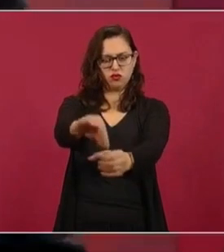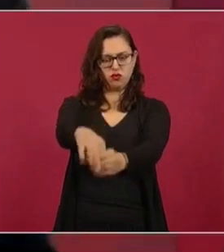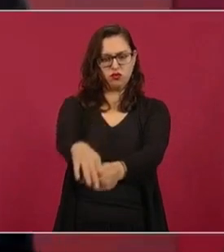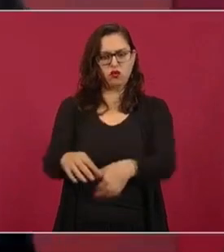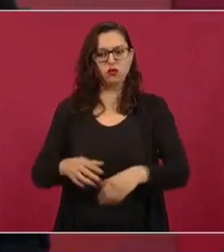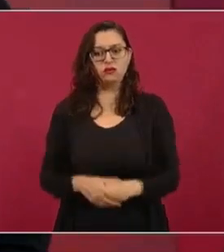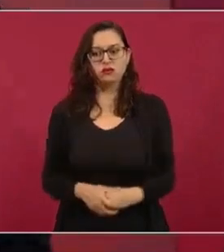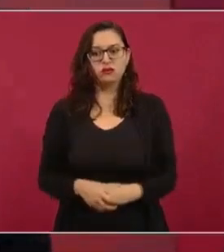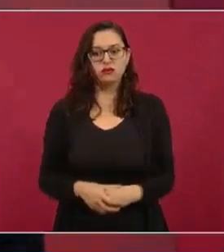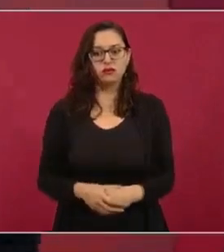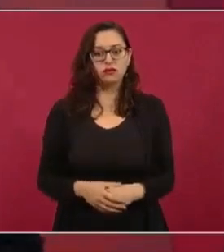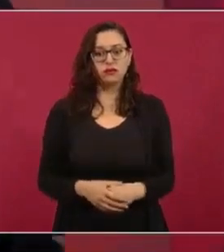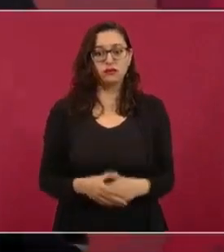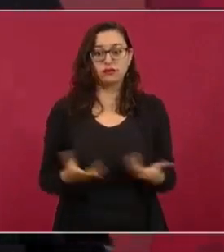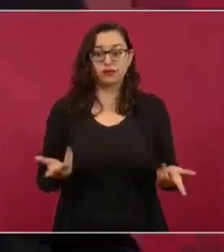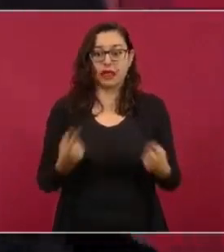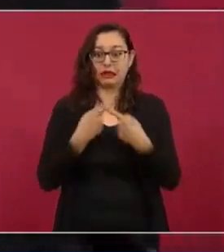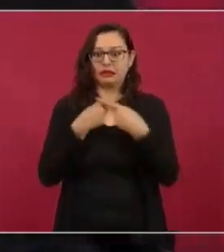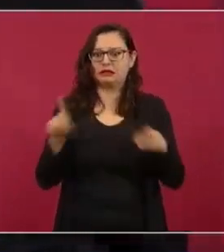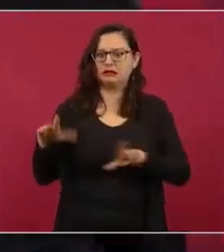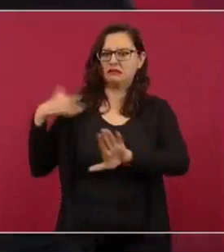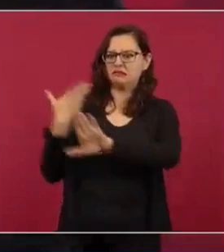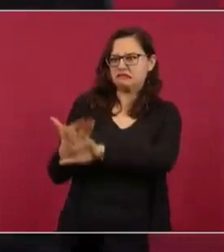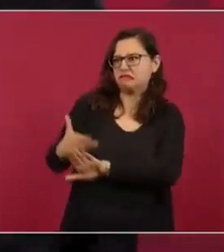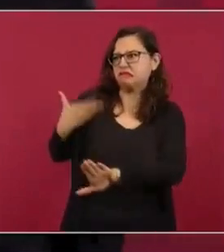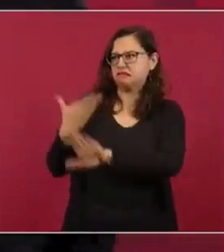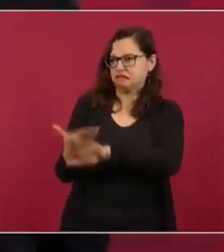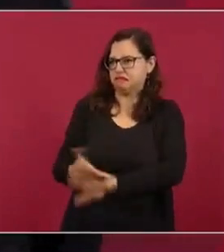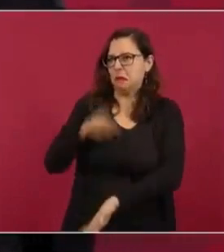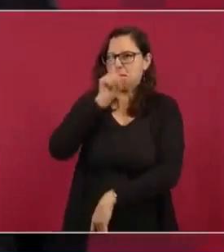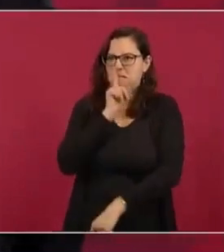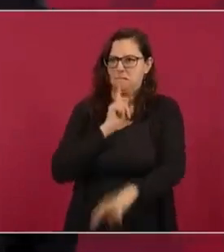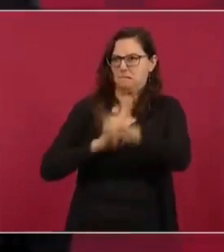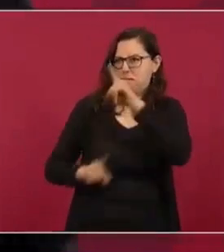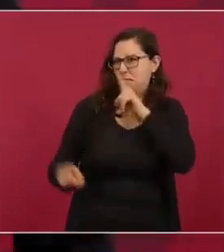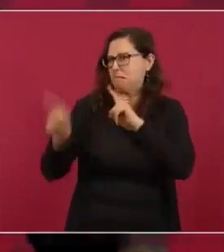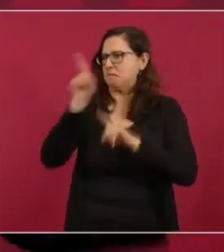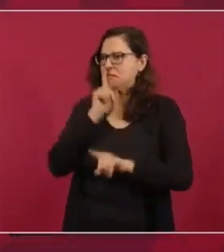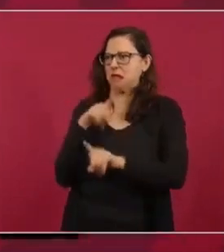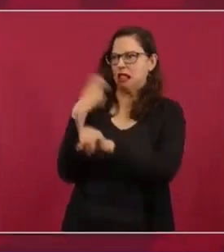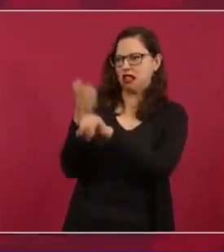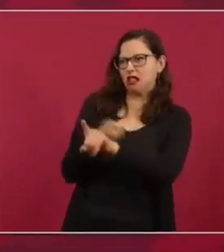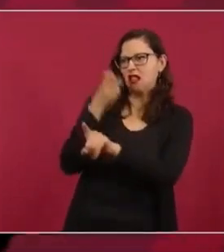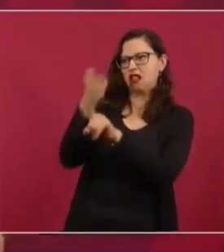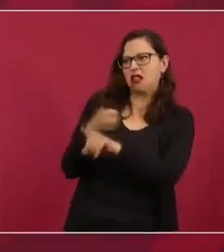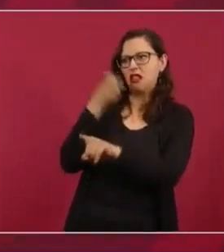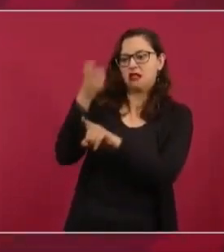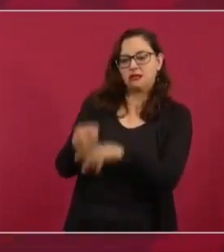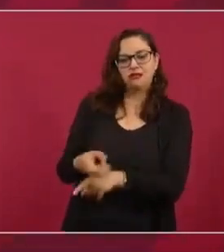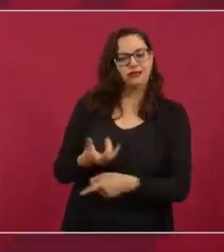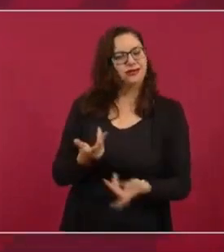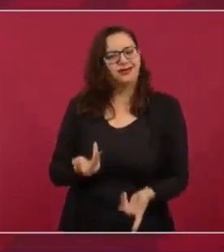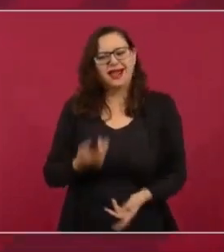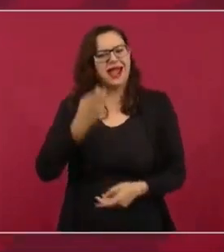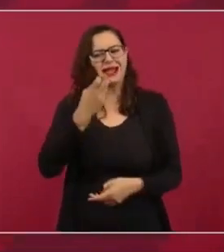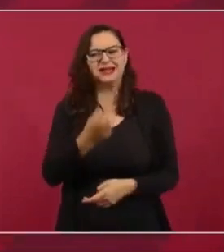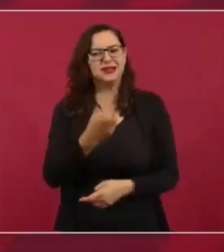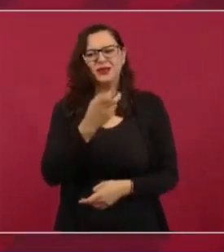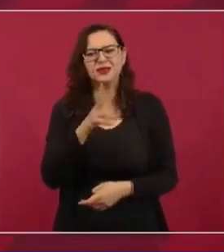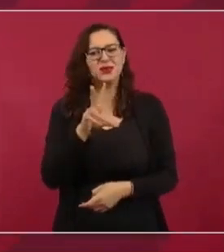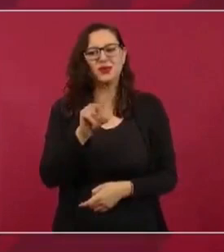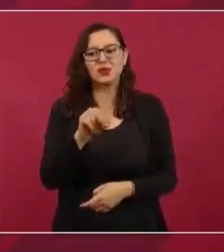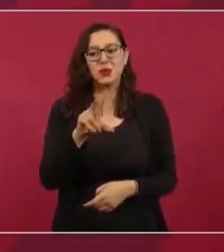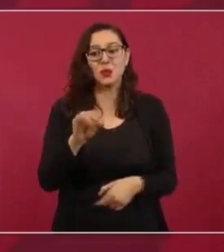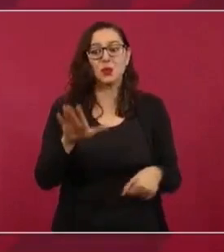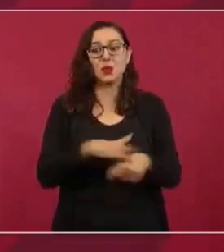con el golpismo, porque si no se opta por